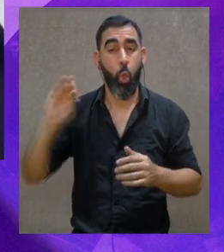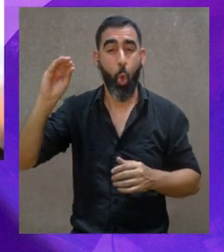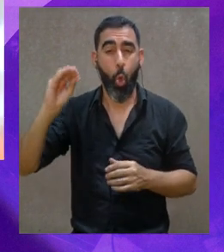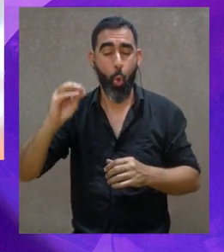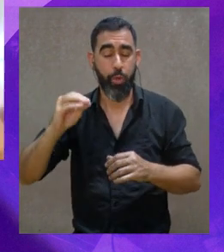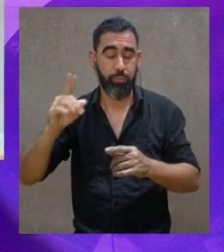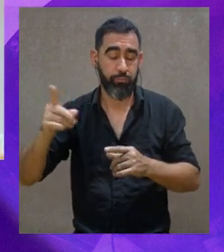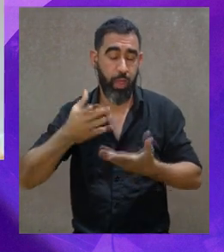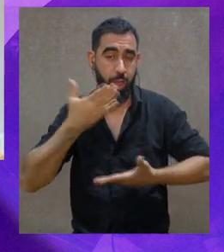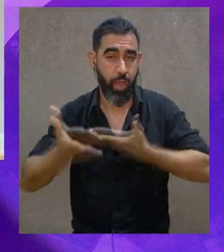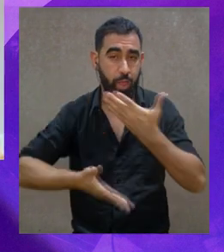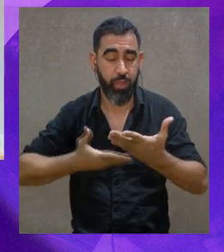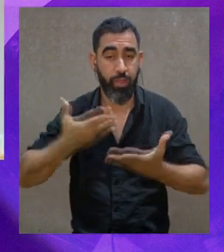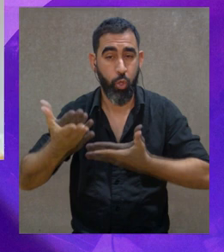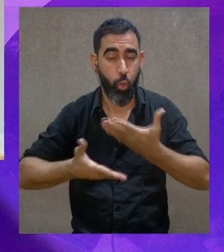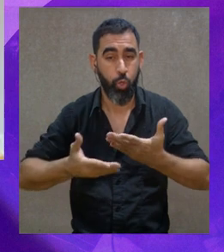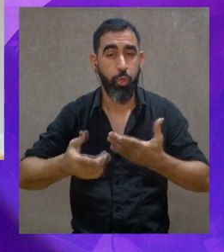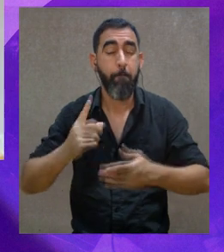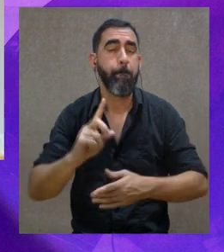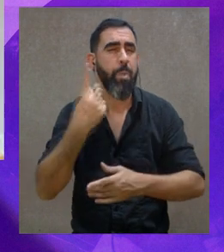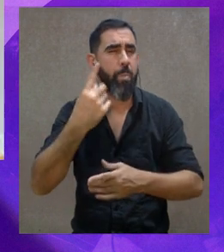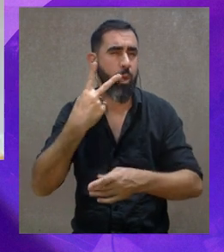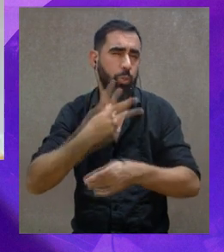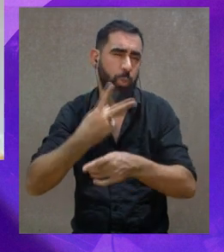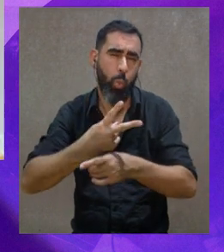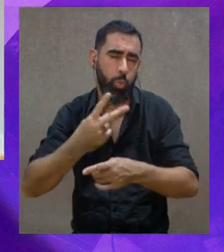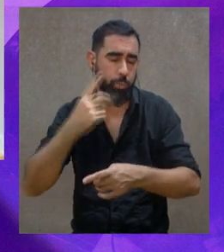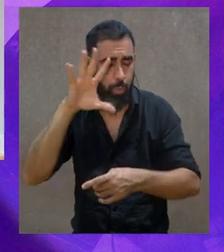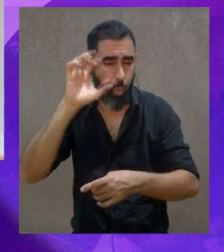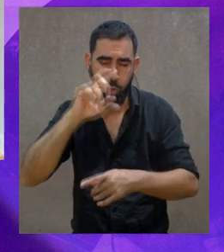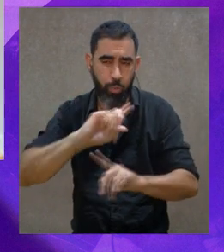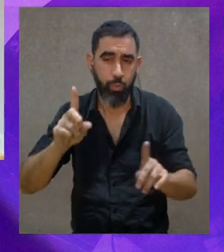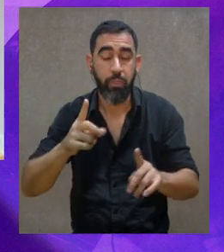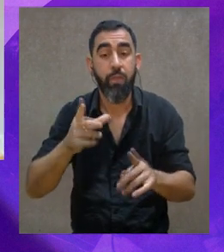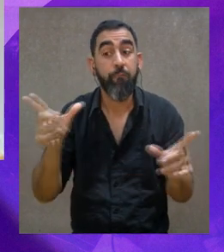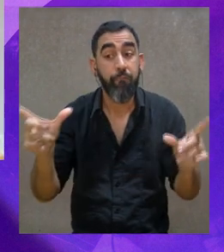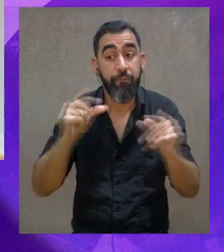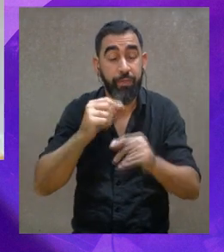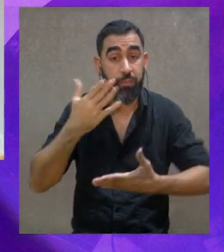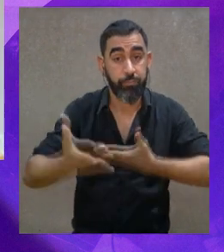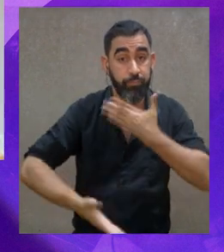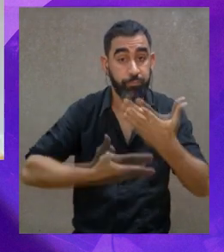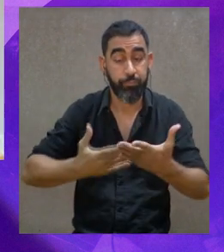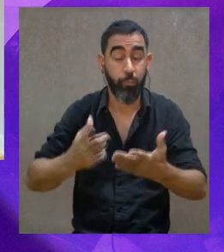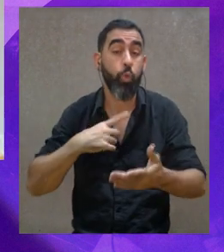la orquesta juvenil, el Coro de Niños, que creo que fue el primero o segundo concierto del Coro de Niños, terminamos el